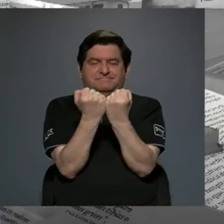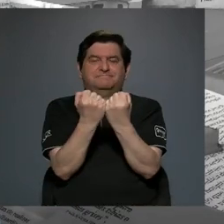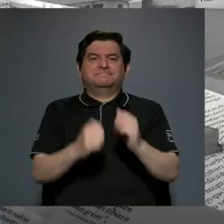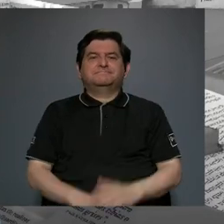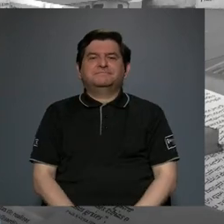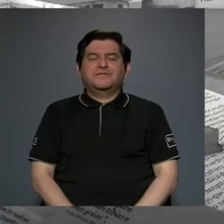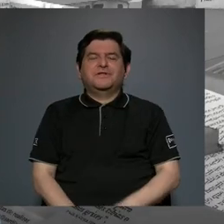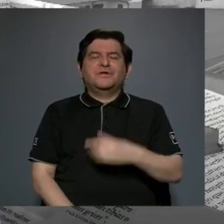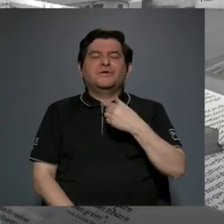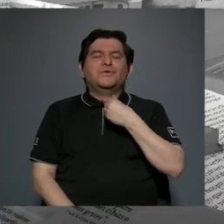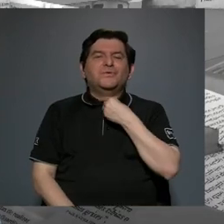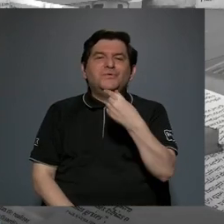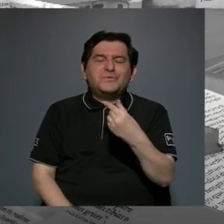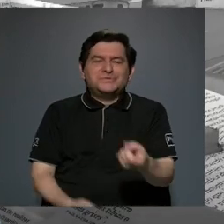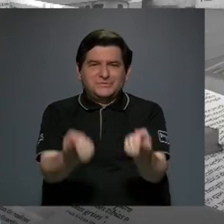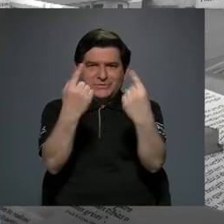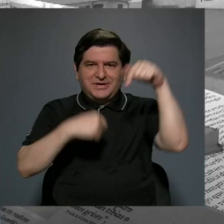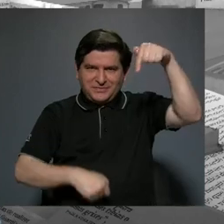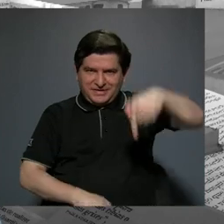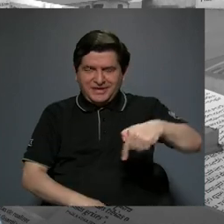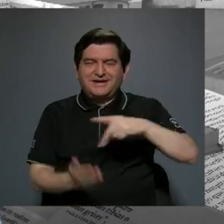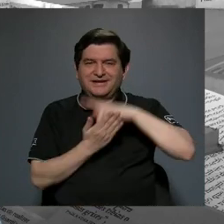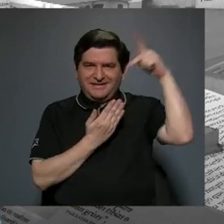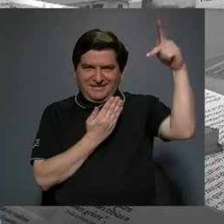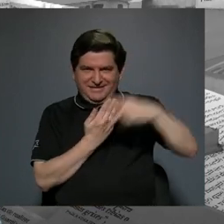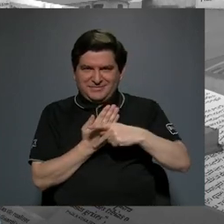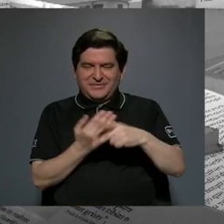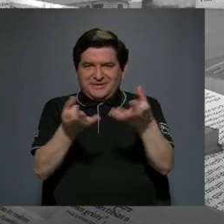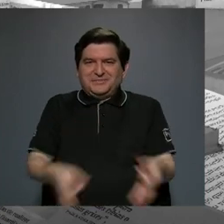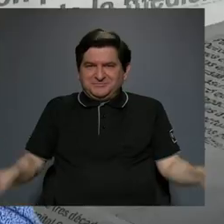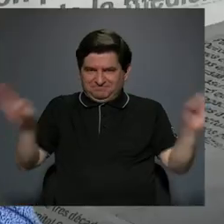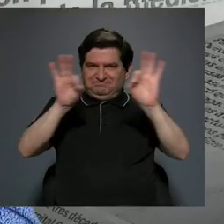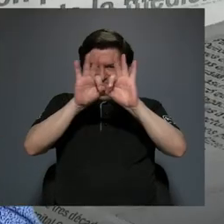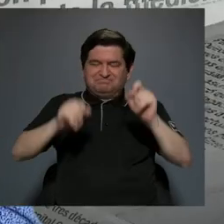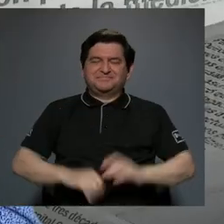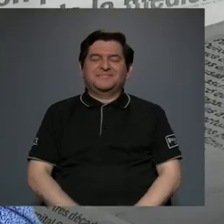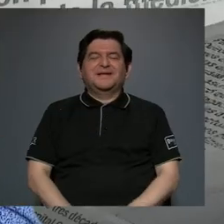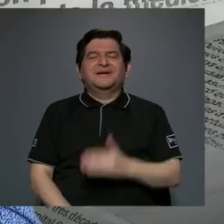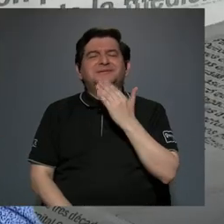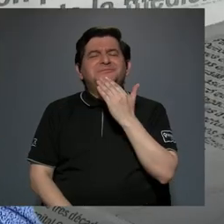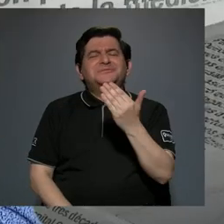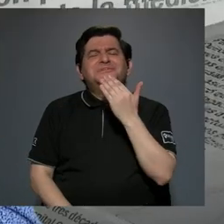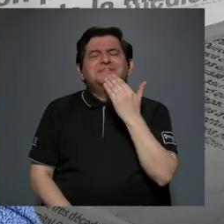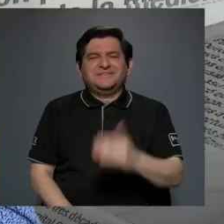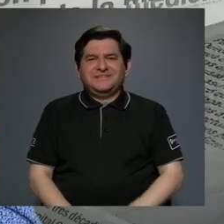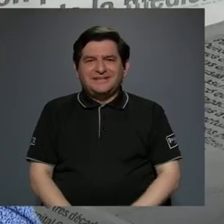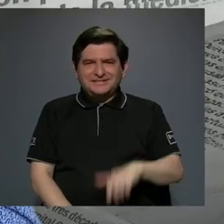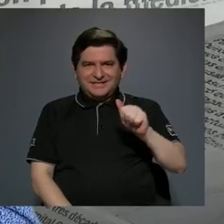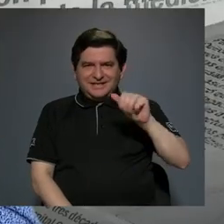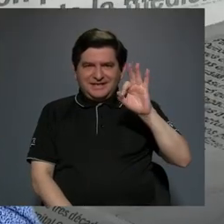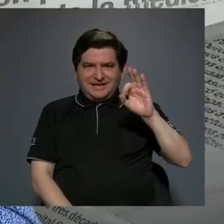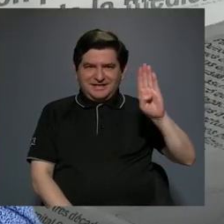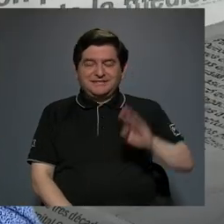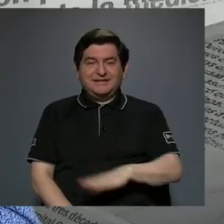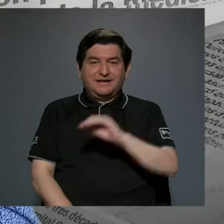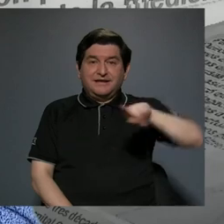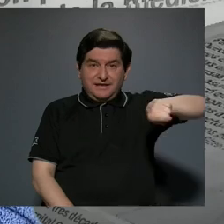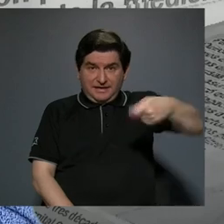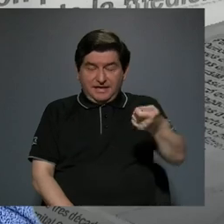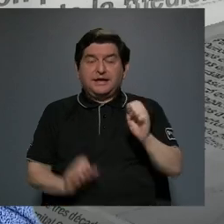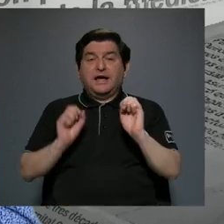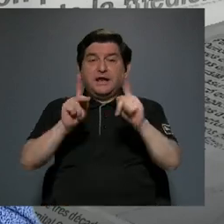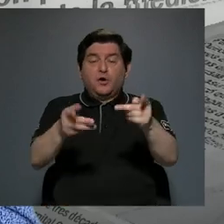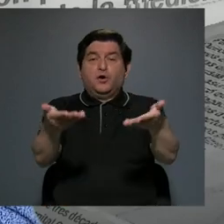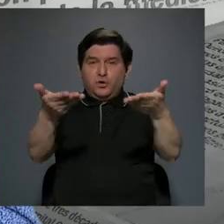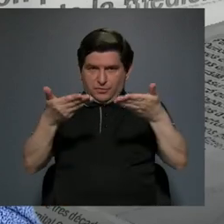Un gusto, don José Joaquín, tenerlo aquí en el programa Lo que importa. Muchas gracias, Alejandra, y al canal por darme esta